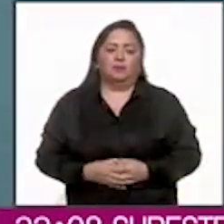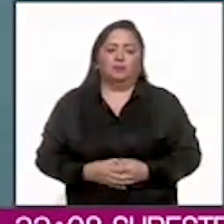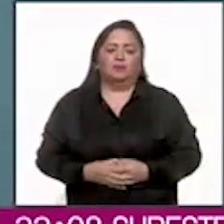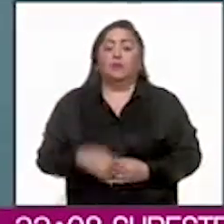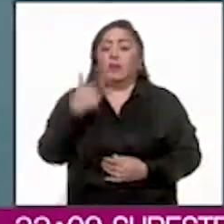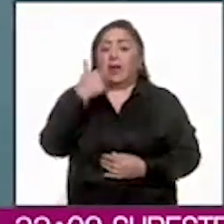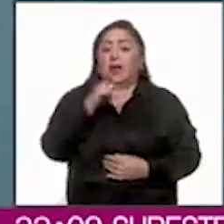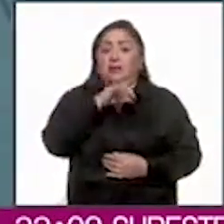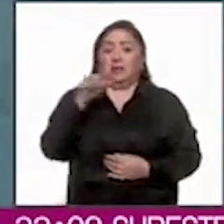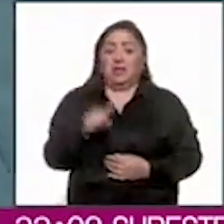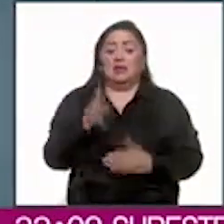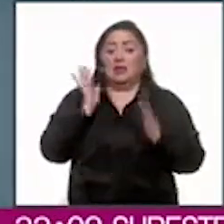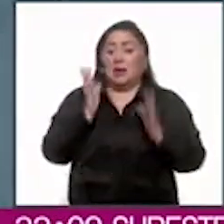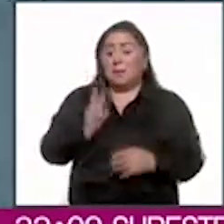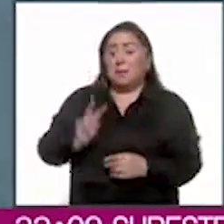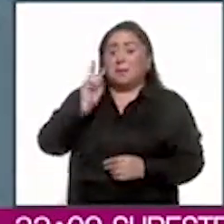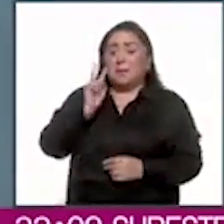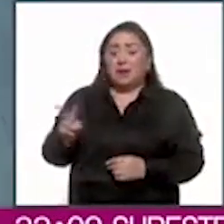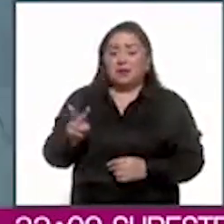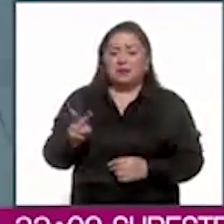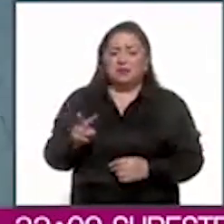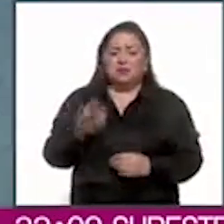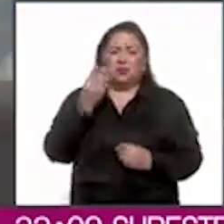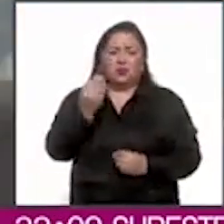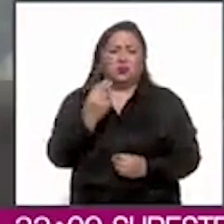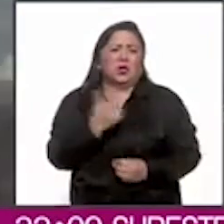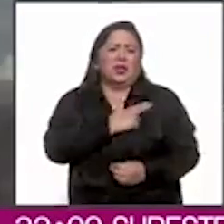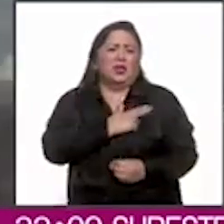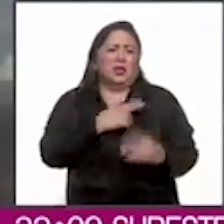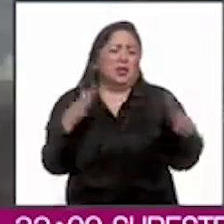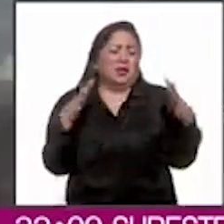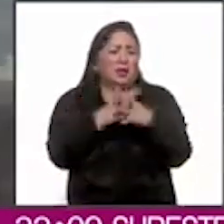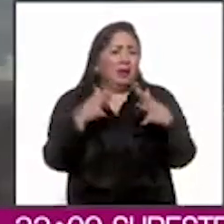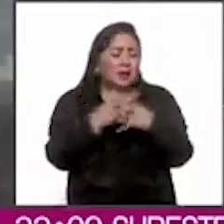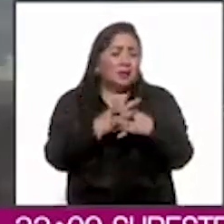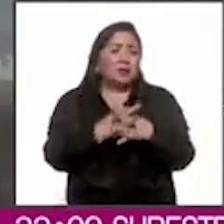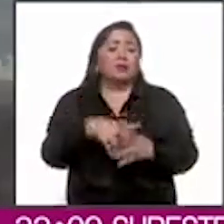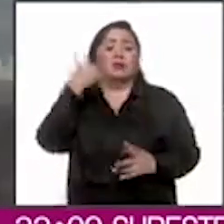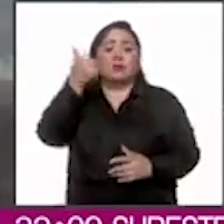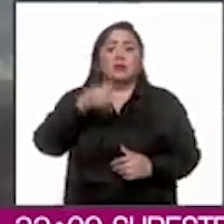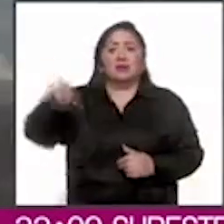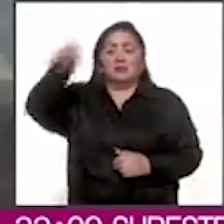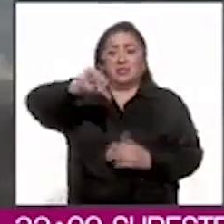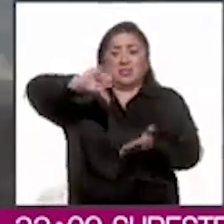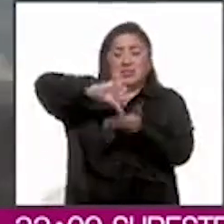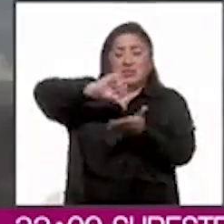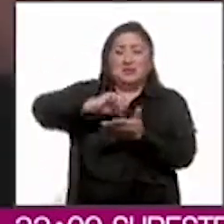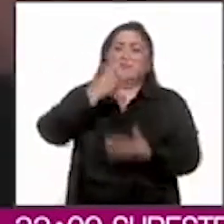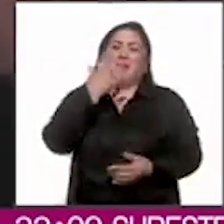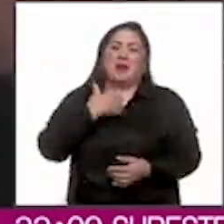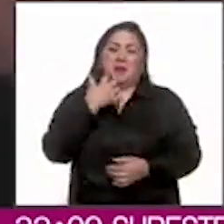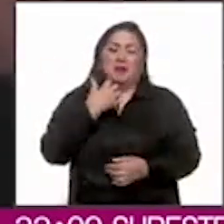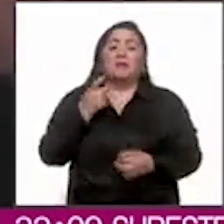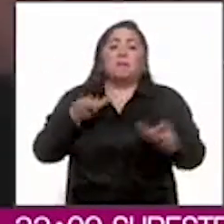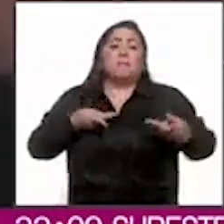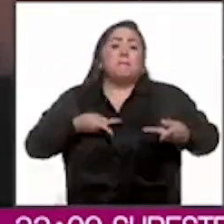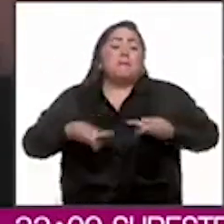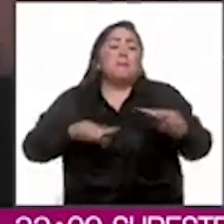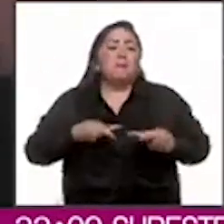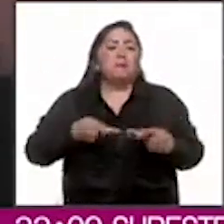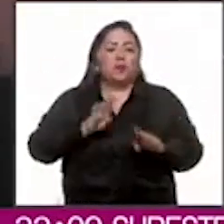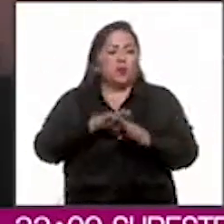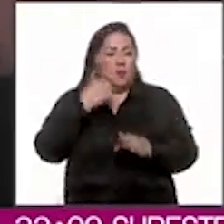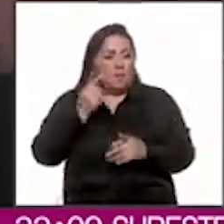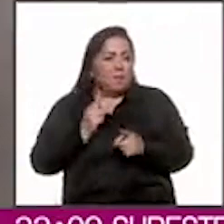Gaza muestra ya las visibles heridas de la guerra, mientras las fuerzas israelíes preparan una inminente